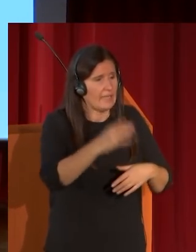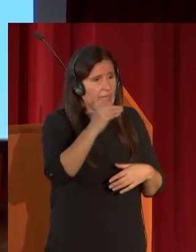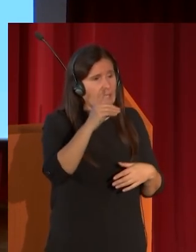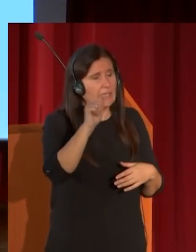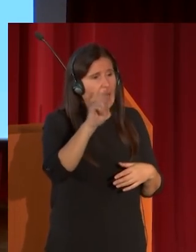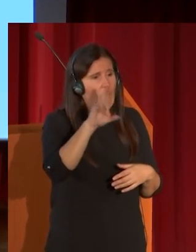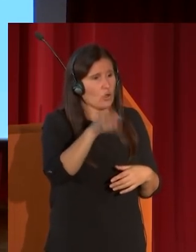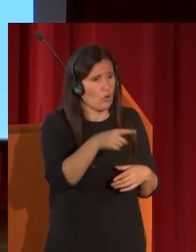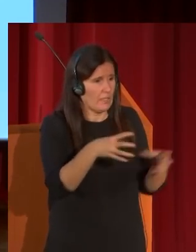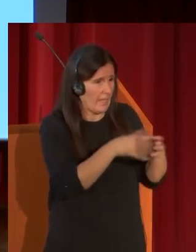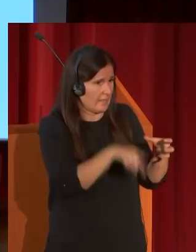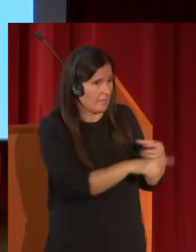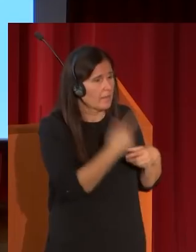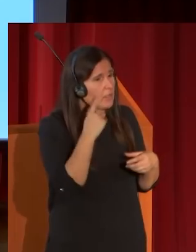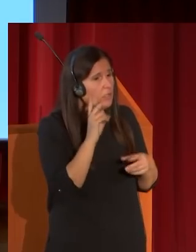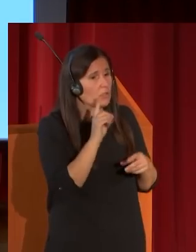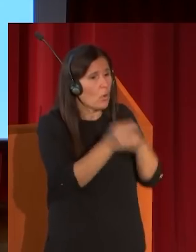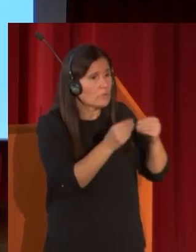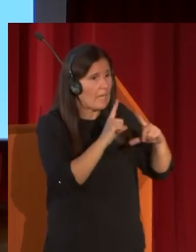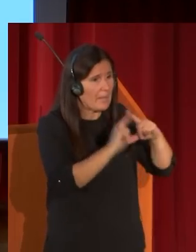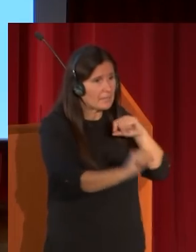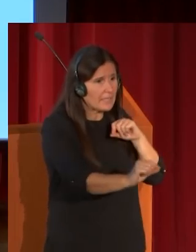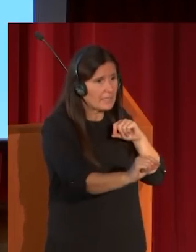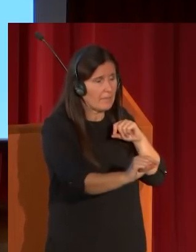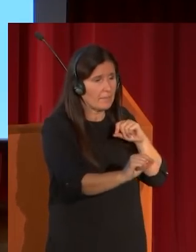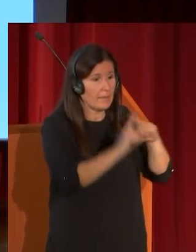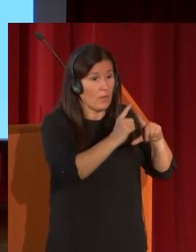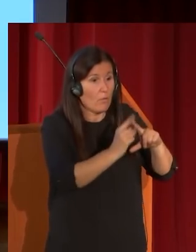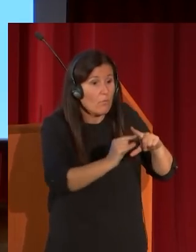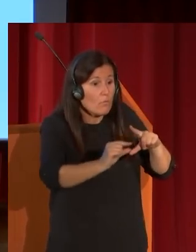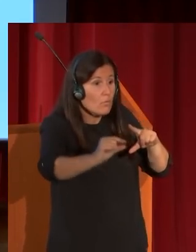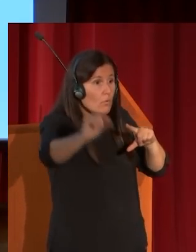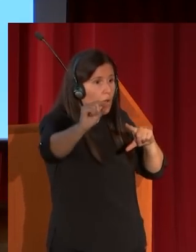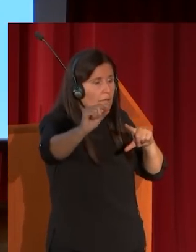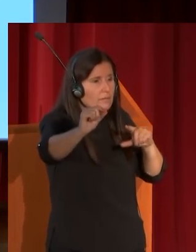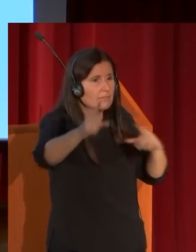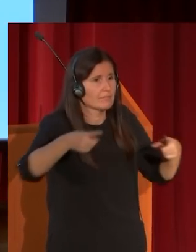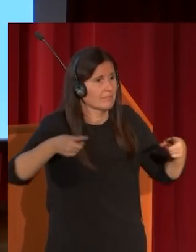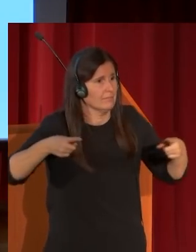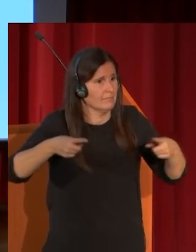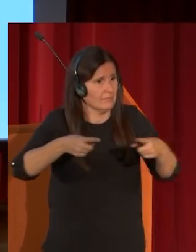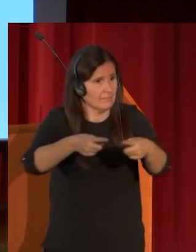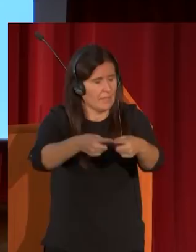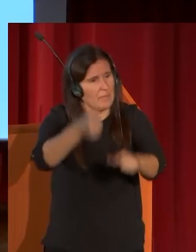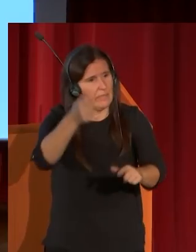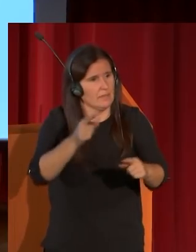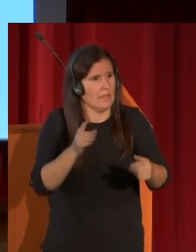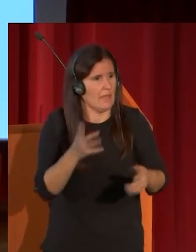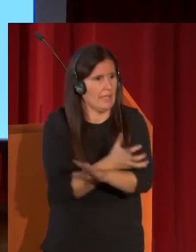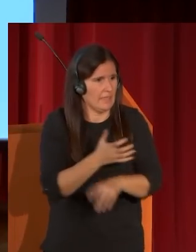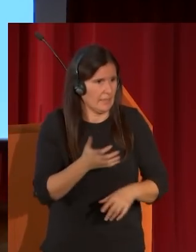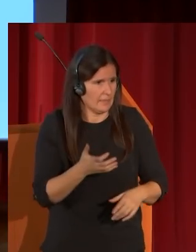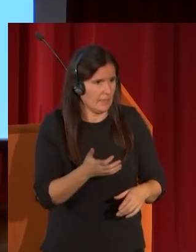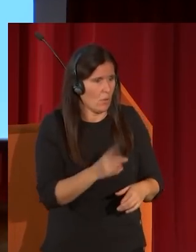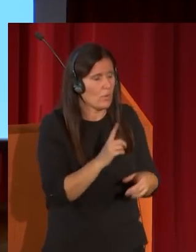perspectiva acelerada en la cual las líneas de fuga van a converger más rápidamente que en lo que una